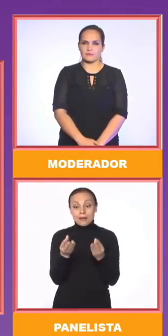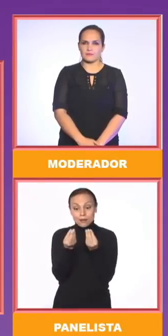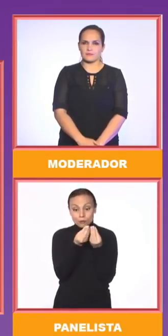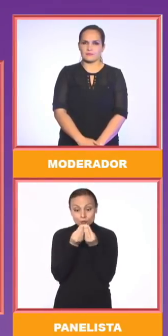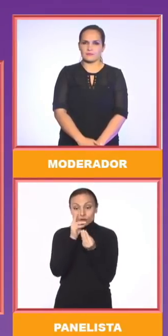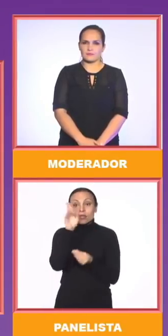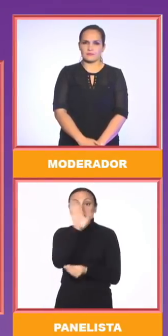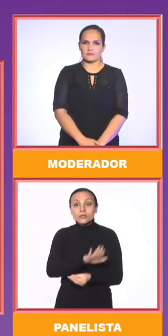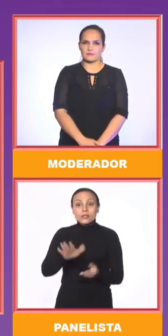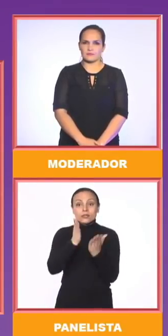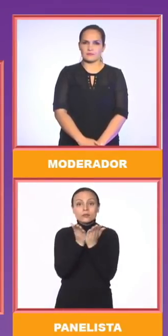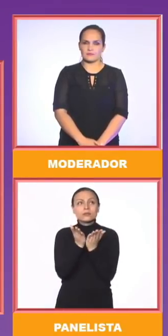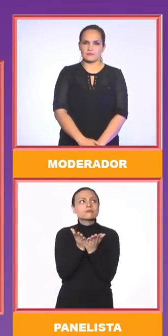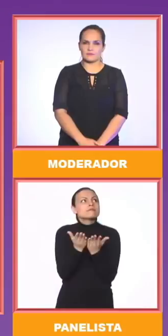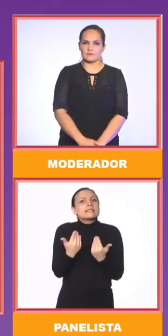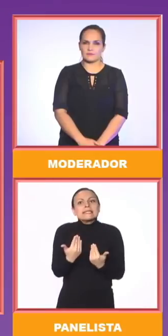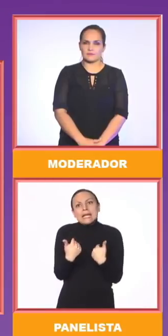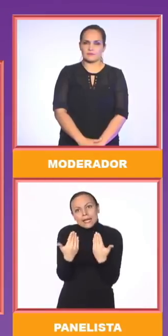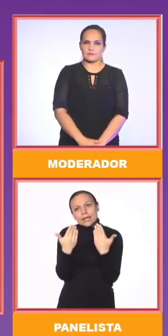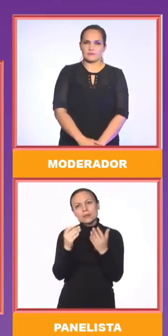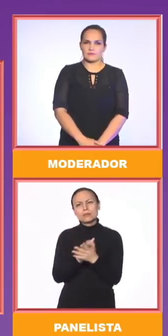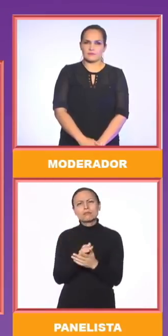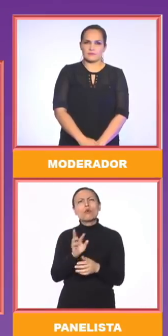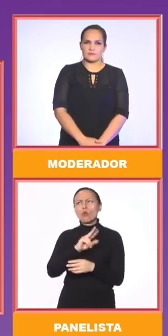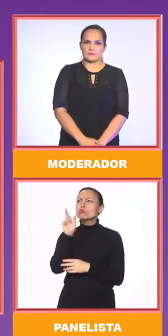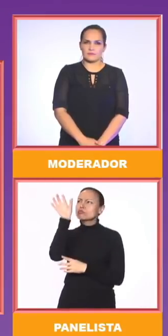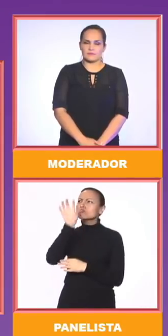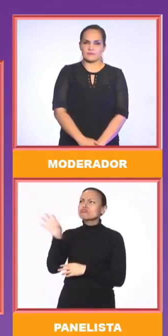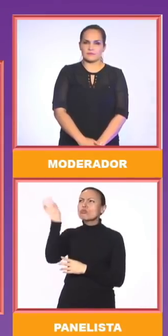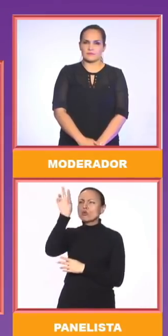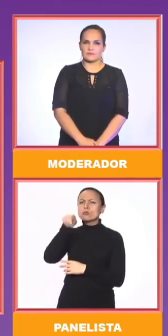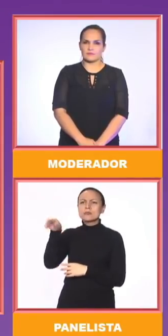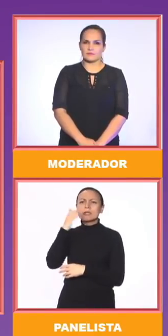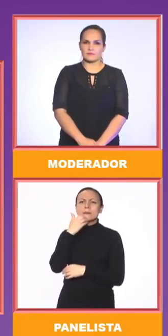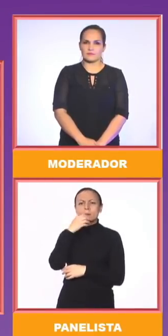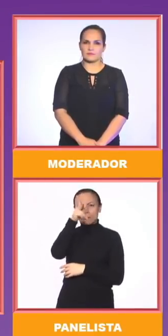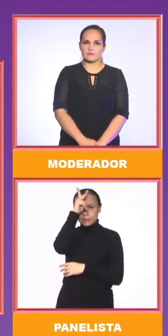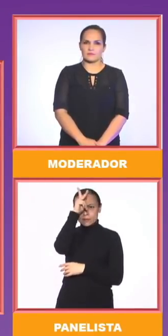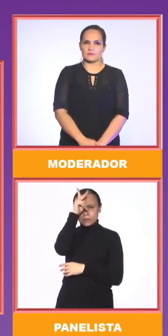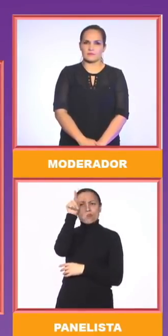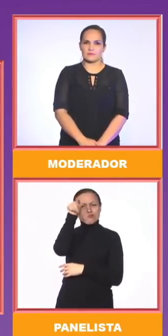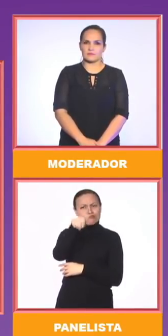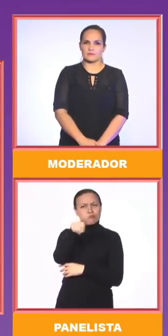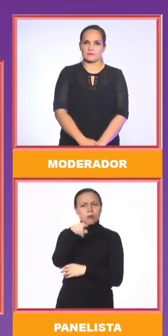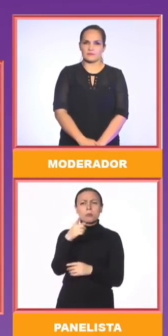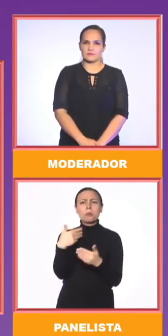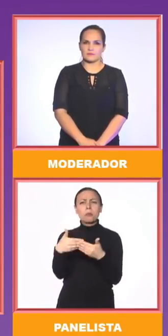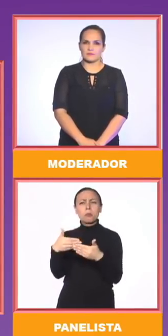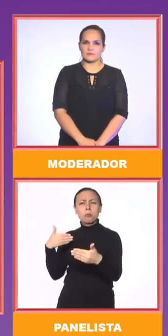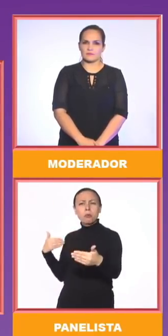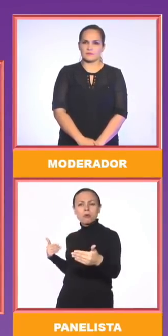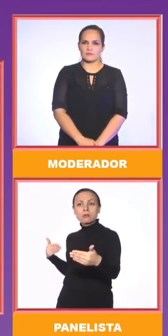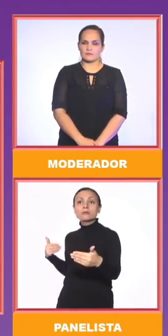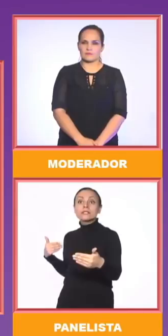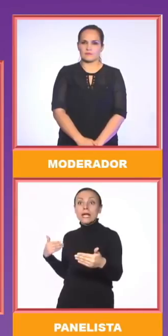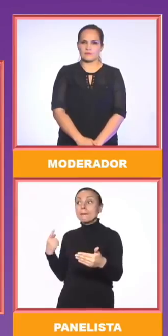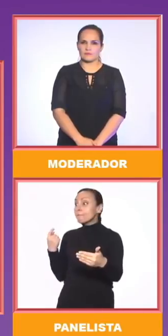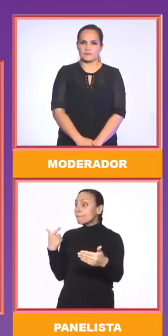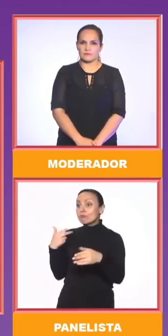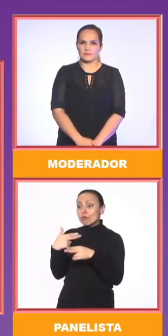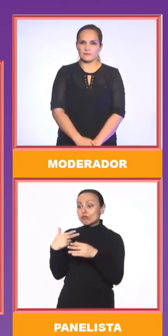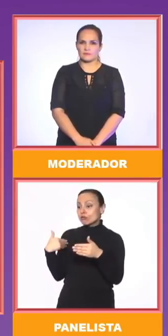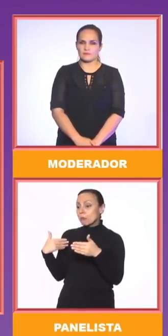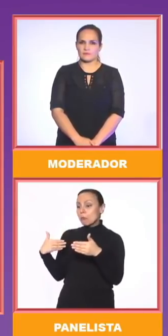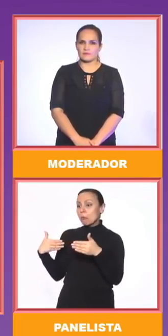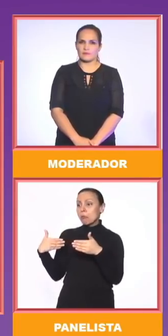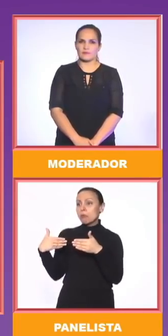nos ayudaría a eso. Eso ya lo han implementado otros países, Perú, por ejemplo, que estaba muy atrás. Nos va a pasar en las pruebas